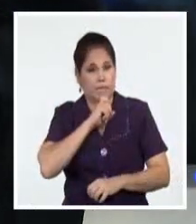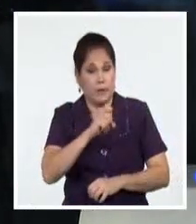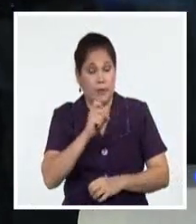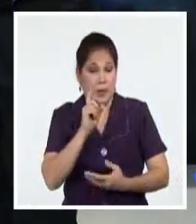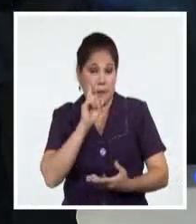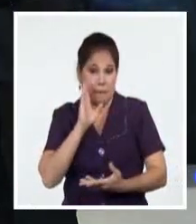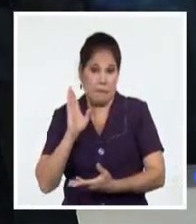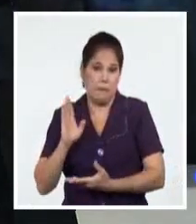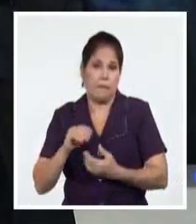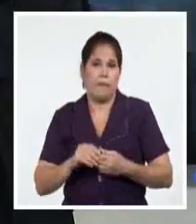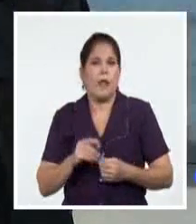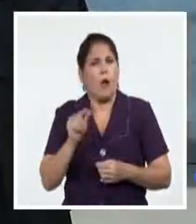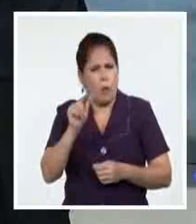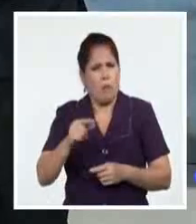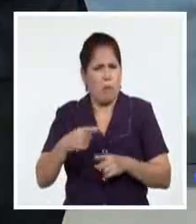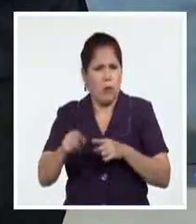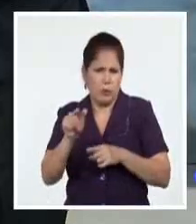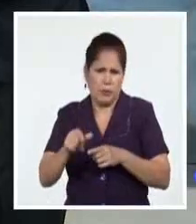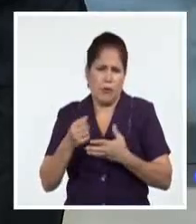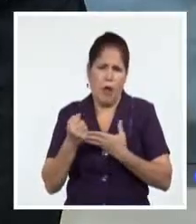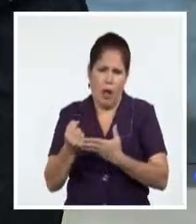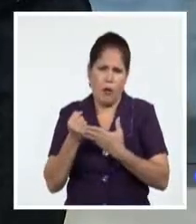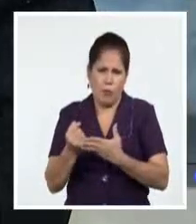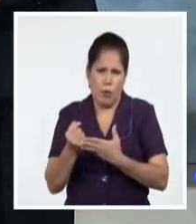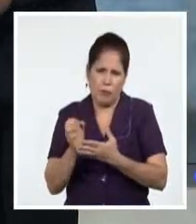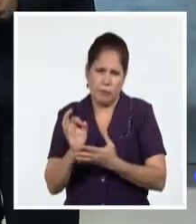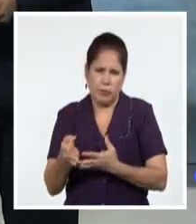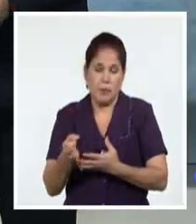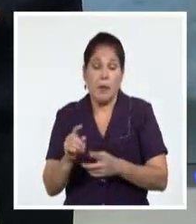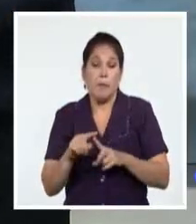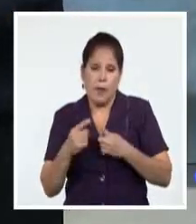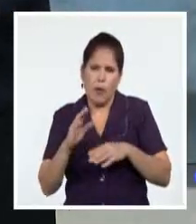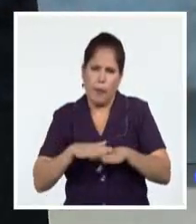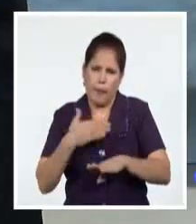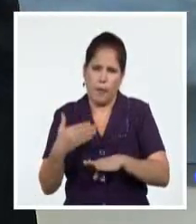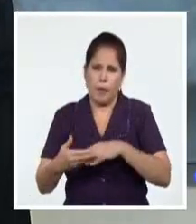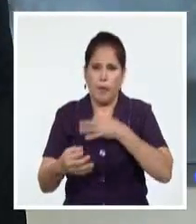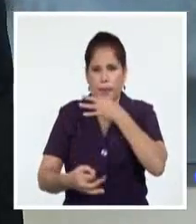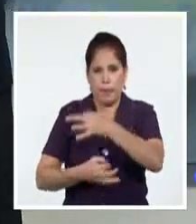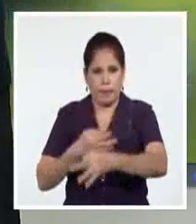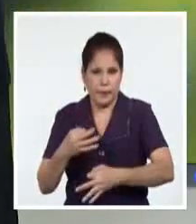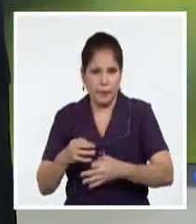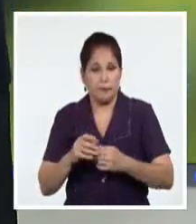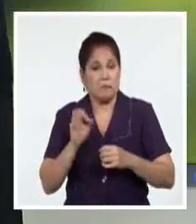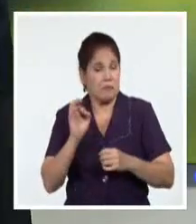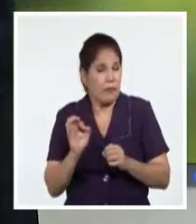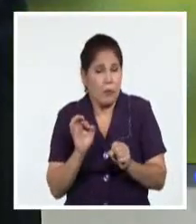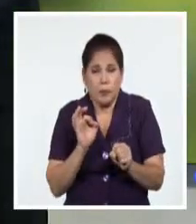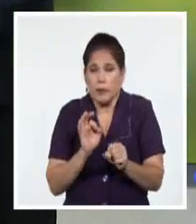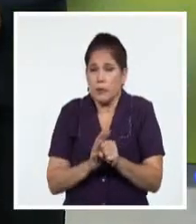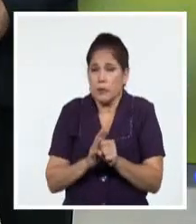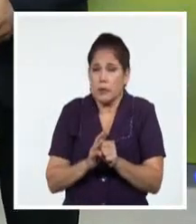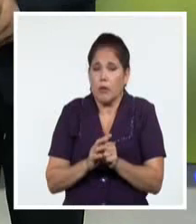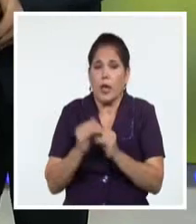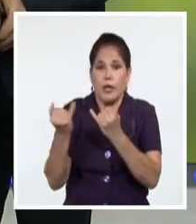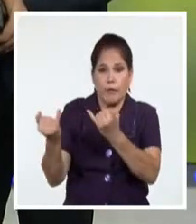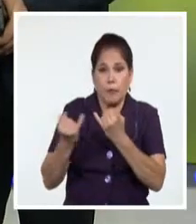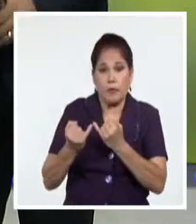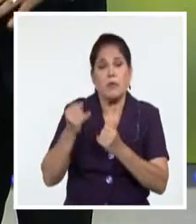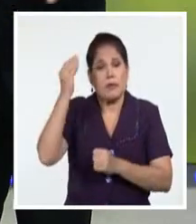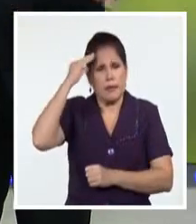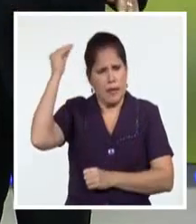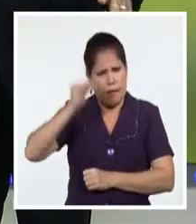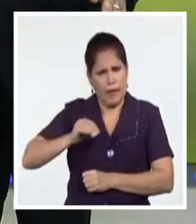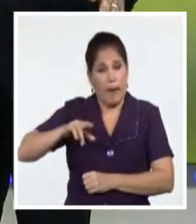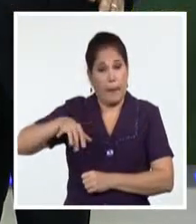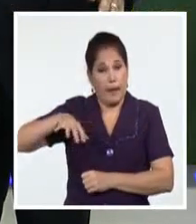la solidaridad de miles en toda Cuba, pero de eso hablaremos después. Desde las primeras imágenes se sabía que Pinar del Río había